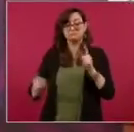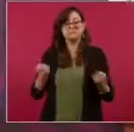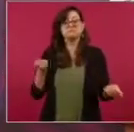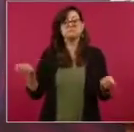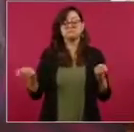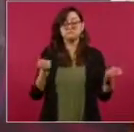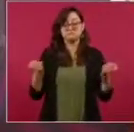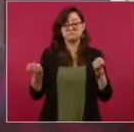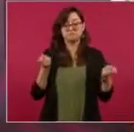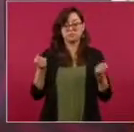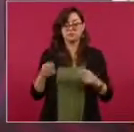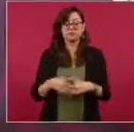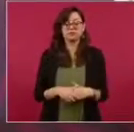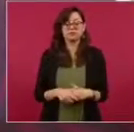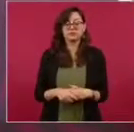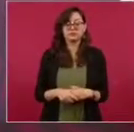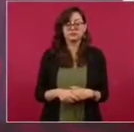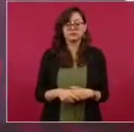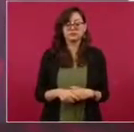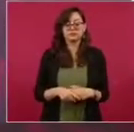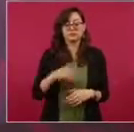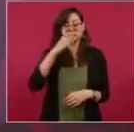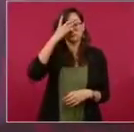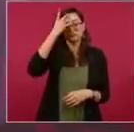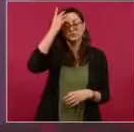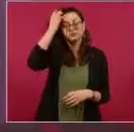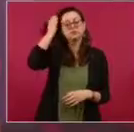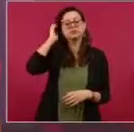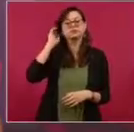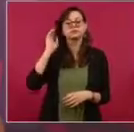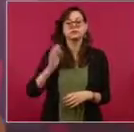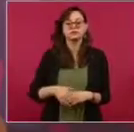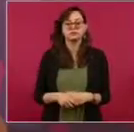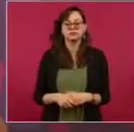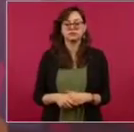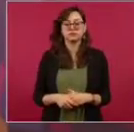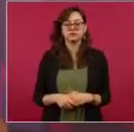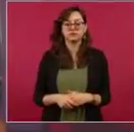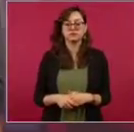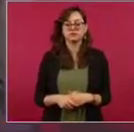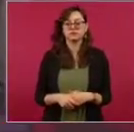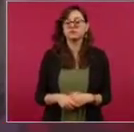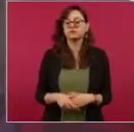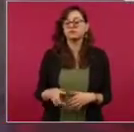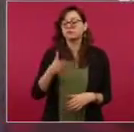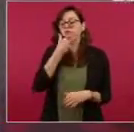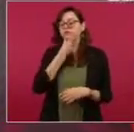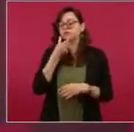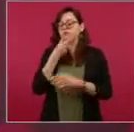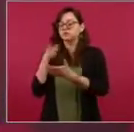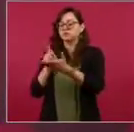Decía Tolstoy, un Estado que no procura la justicia